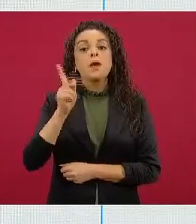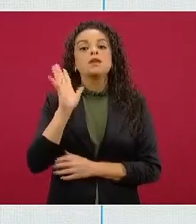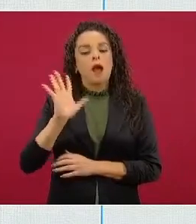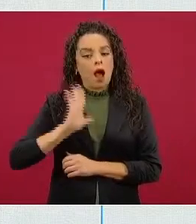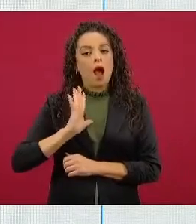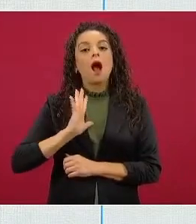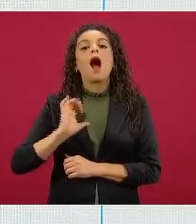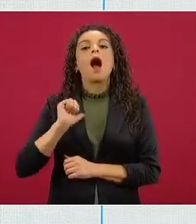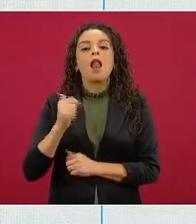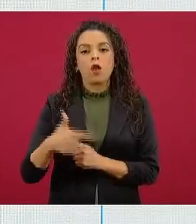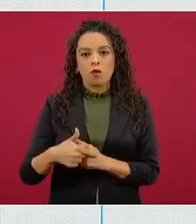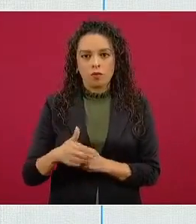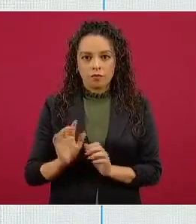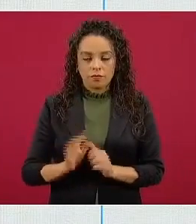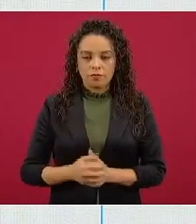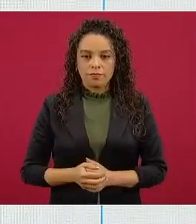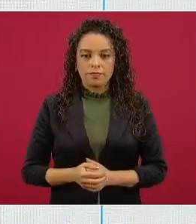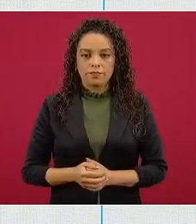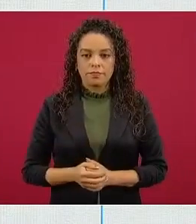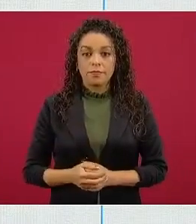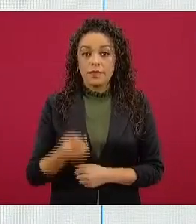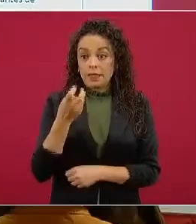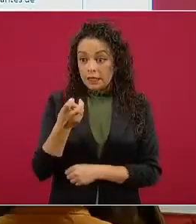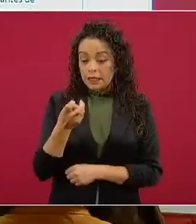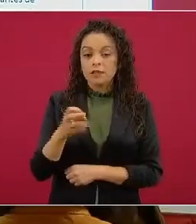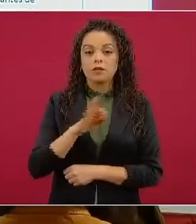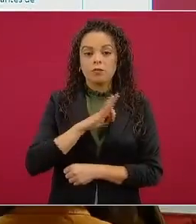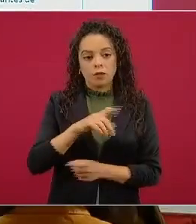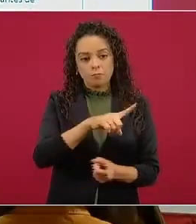Y de ahí vamos a sacar fertilizante.